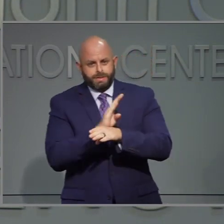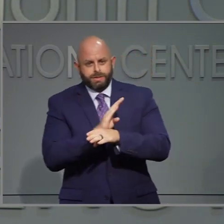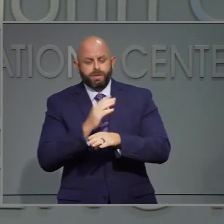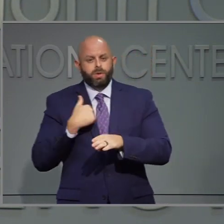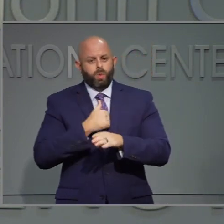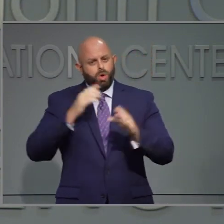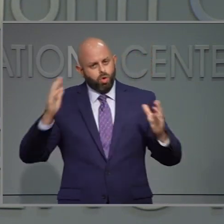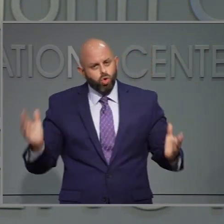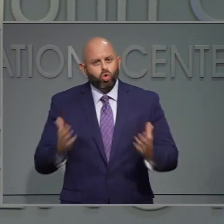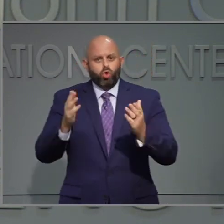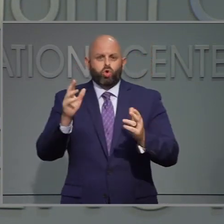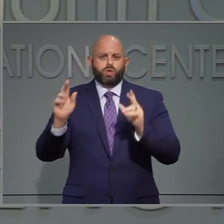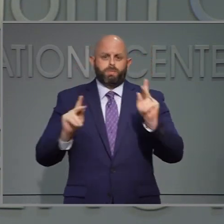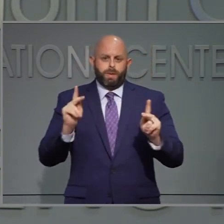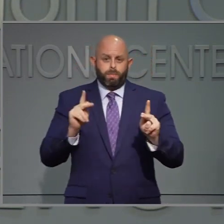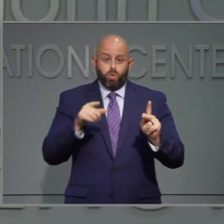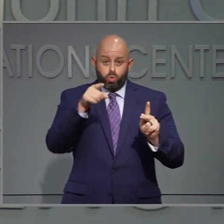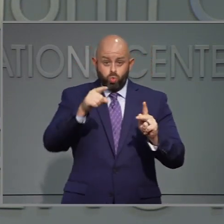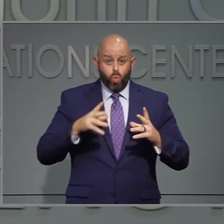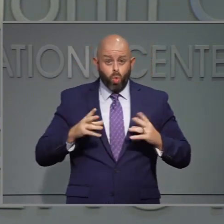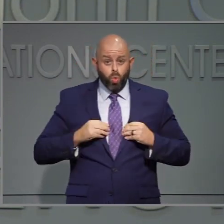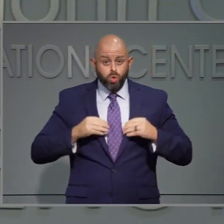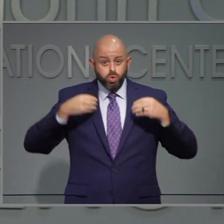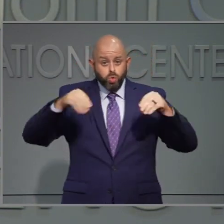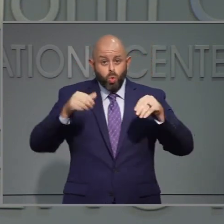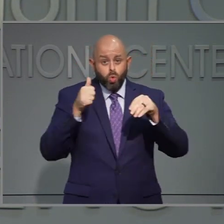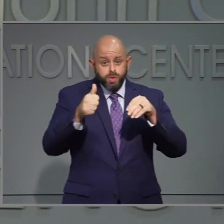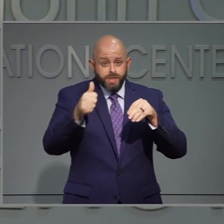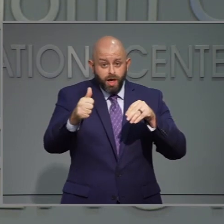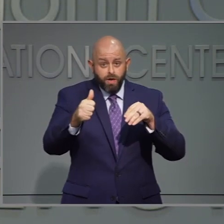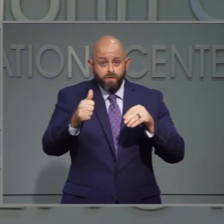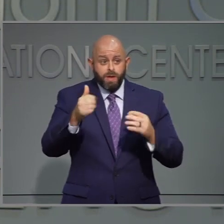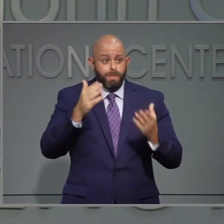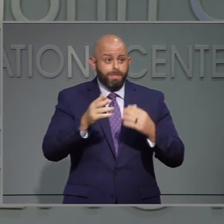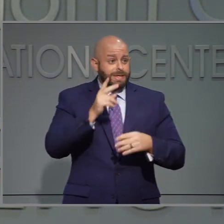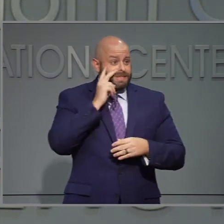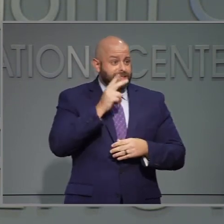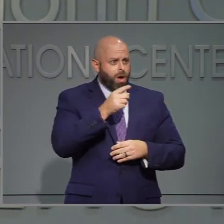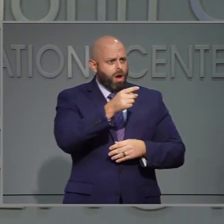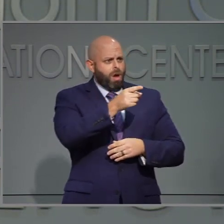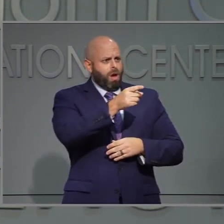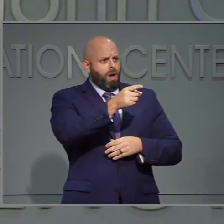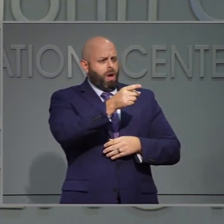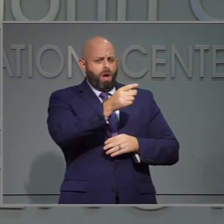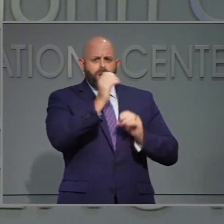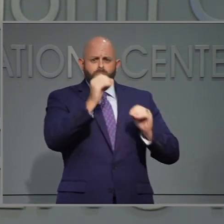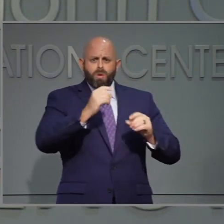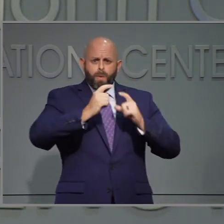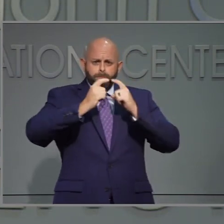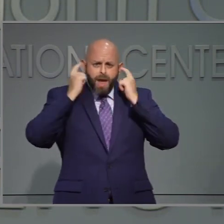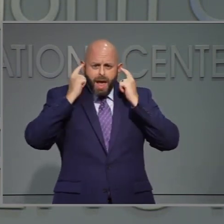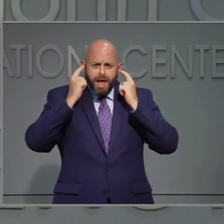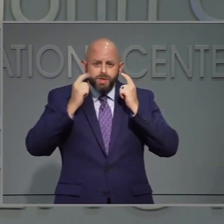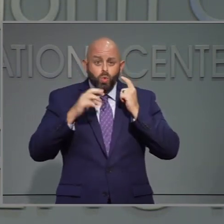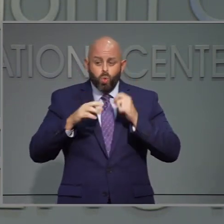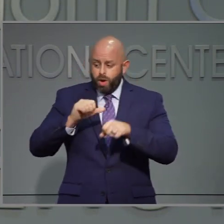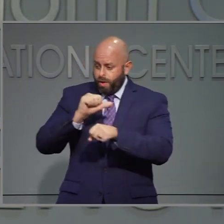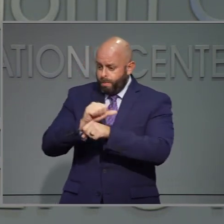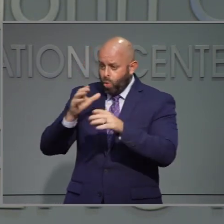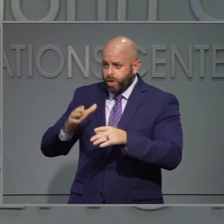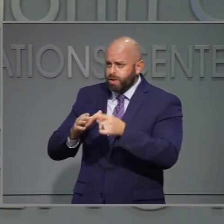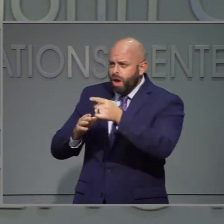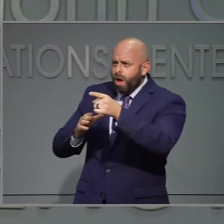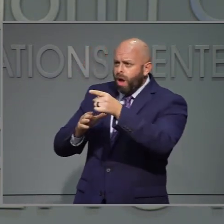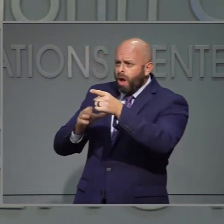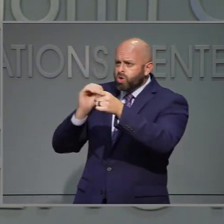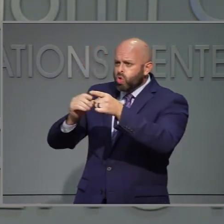motivando a que las personas si entran a un comercio, a una tienda y ven que otros no traen cubrebocas o los empleados